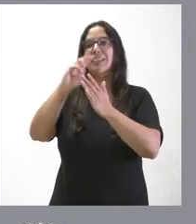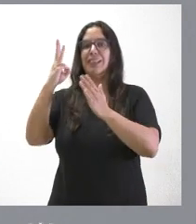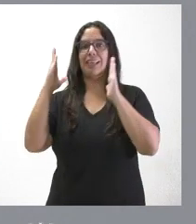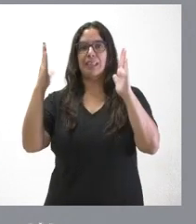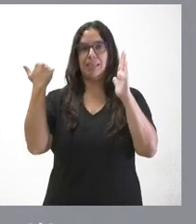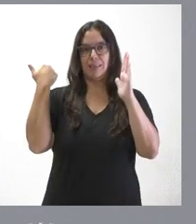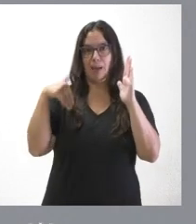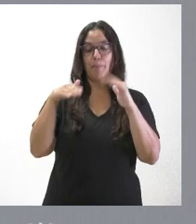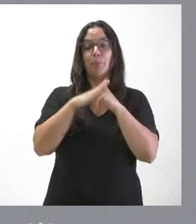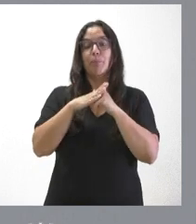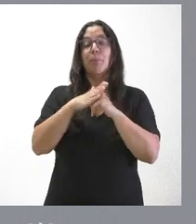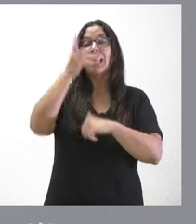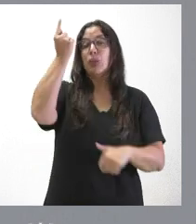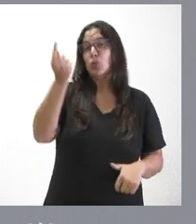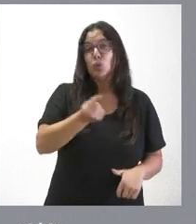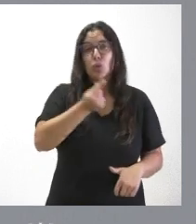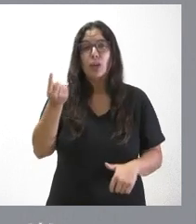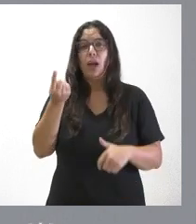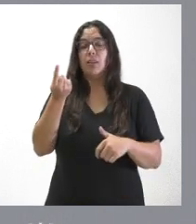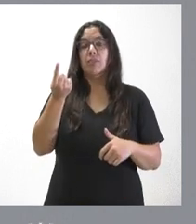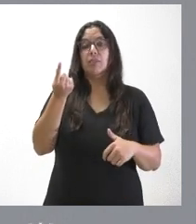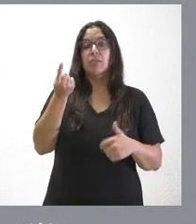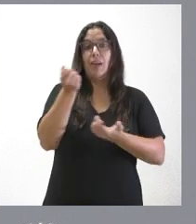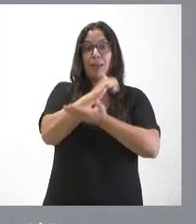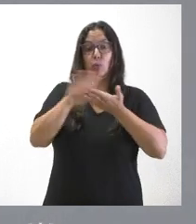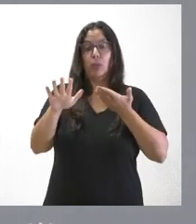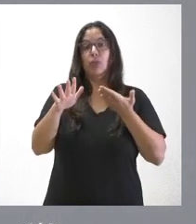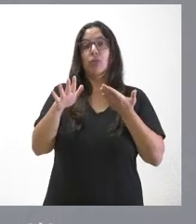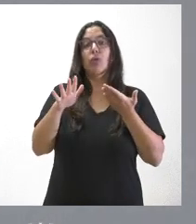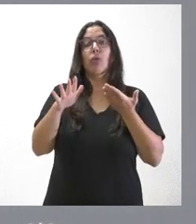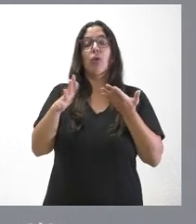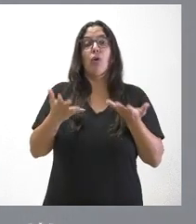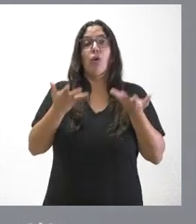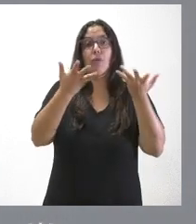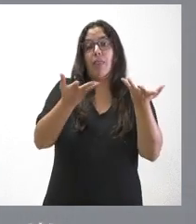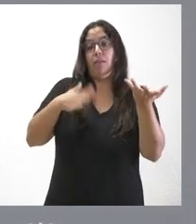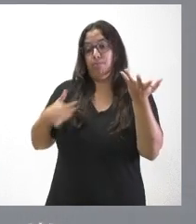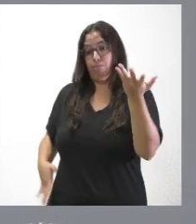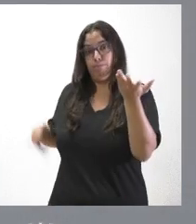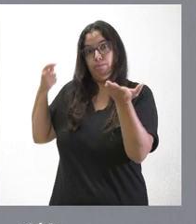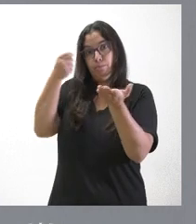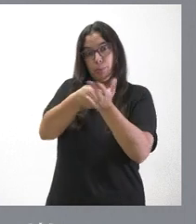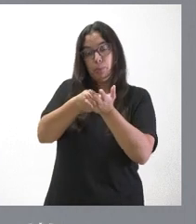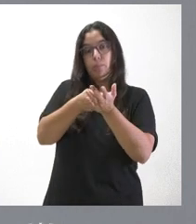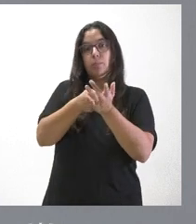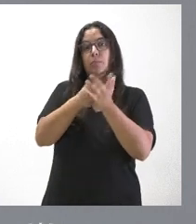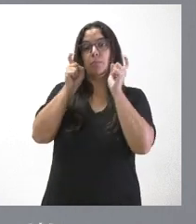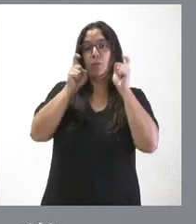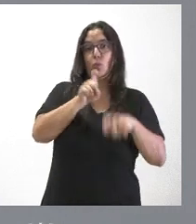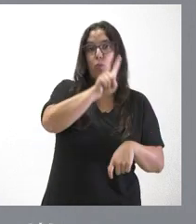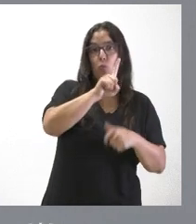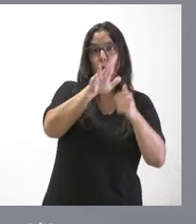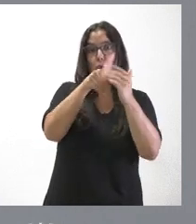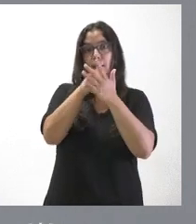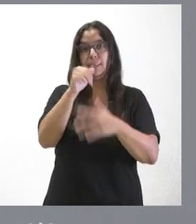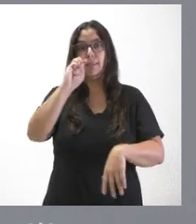coste total de esta gratuidad de la educación entre uno y tres años en nuestra